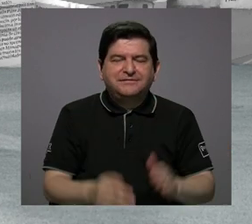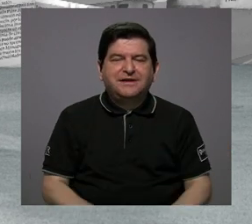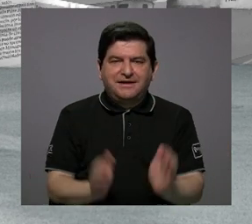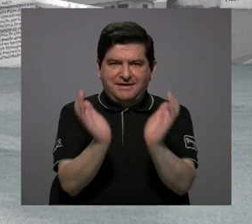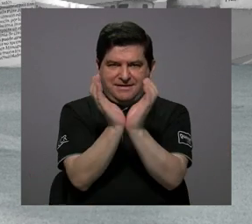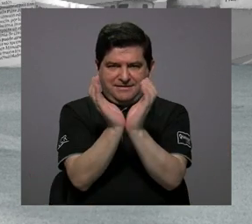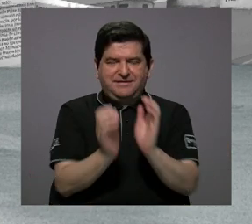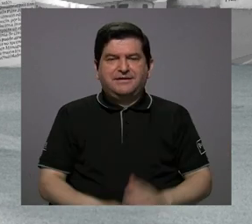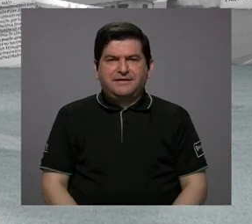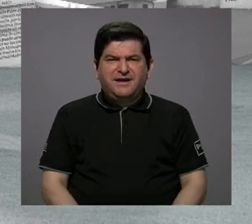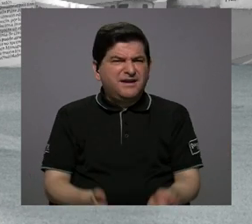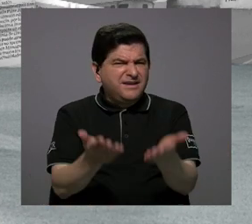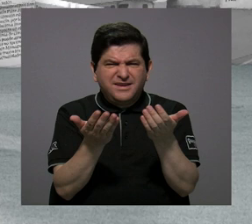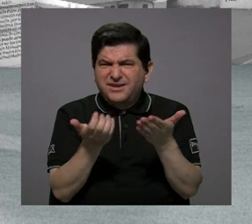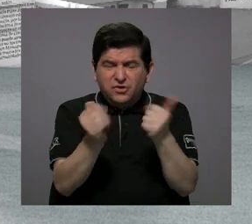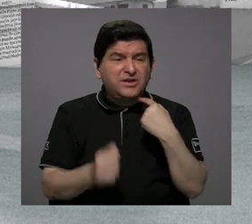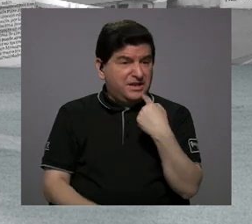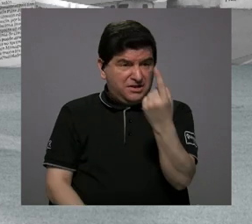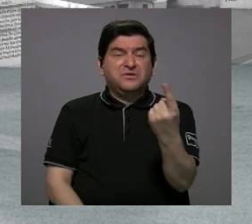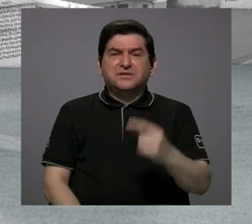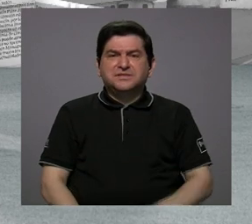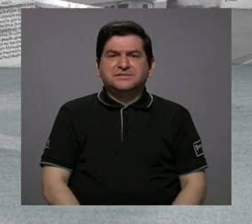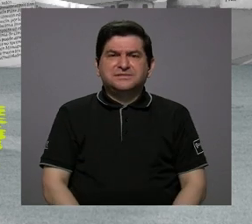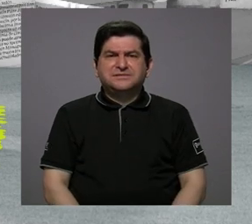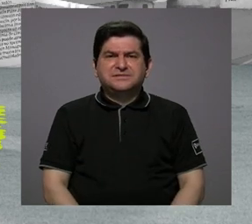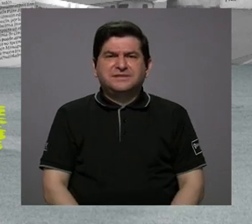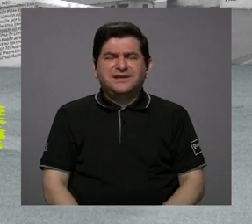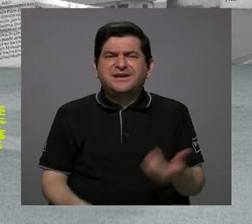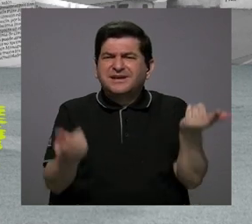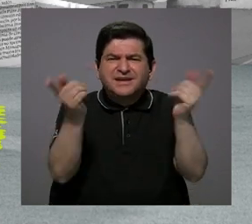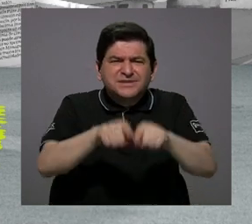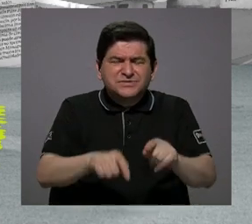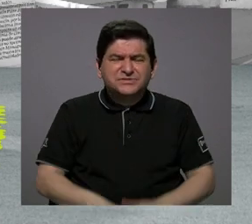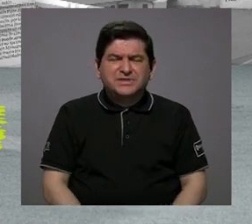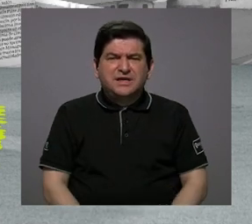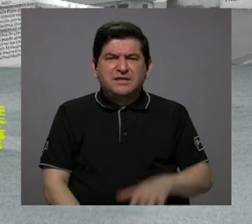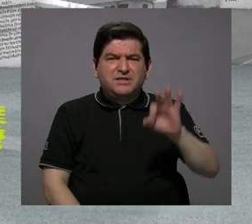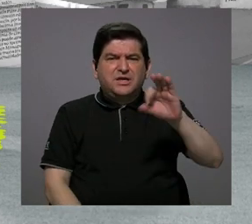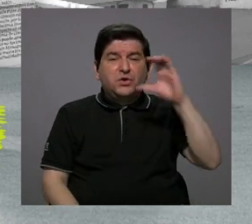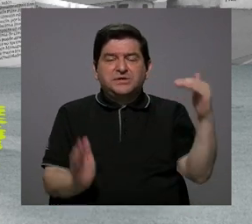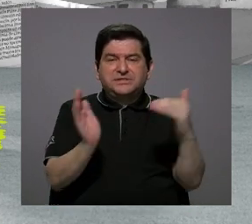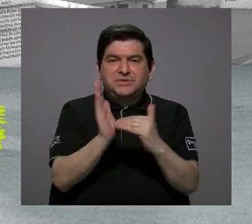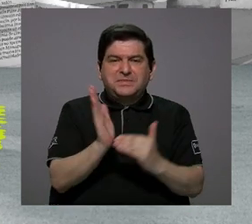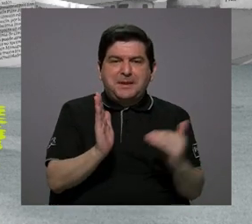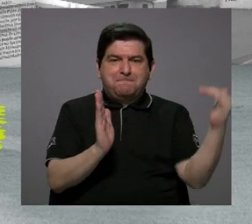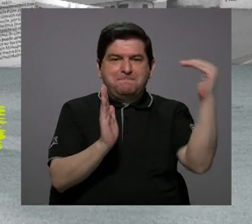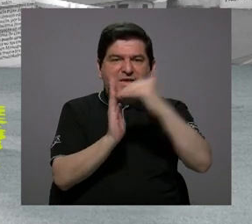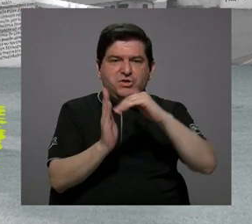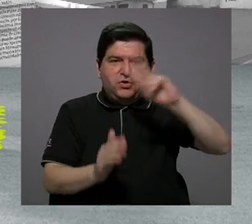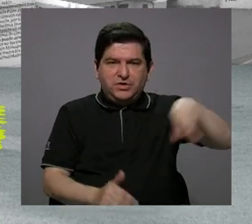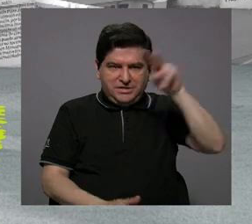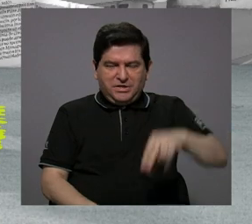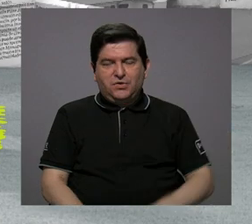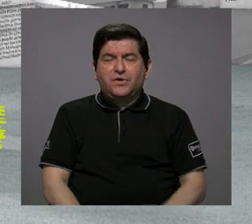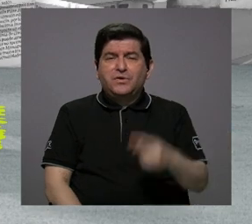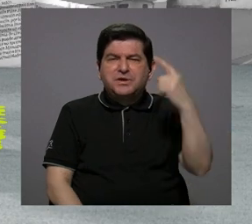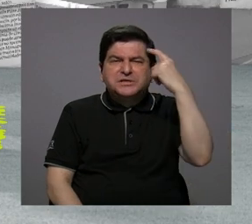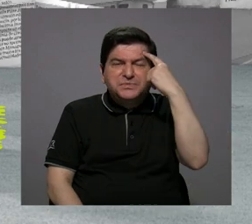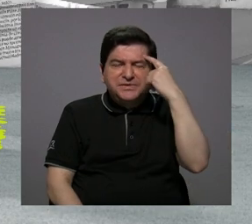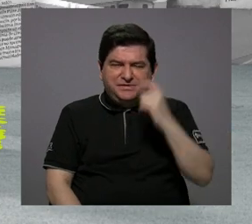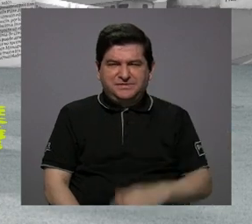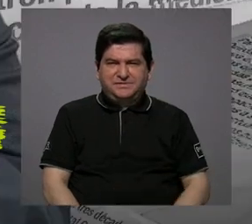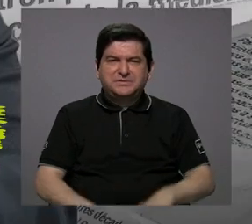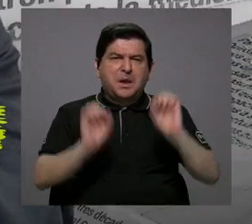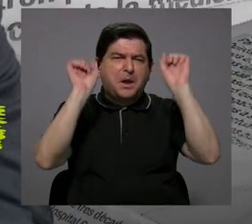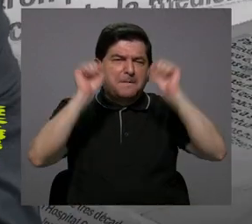Y no lo quiere hacer porque él lo ha dicho. ¿Qué es lo que pasa? Son 900 mil millones de colones. Imagínate cuántos se podría